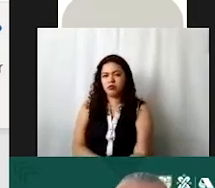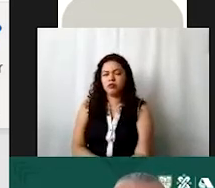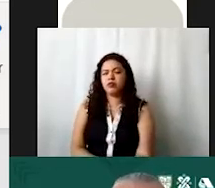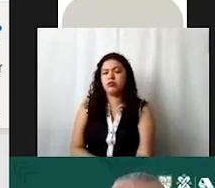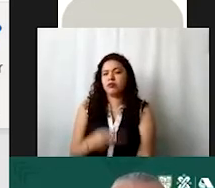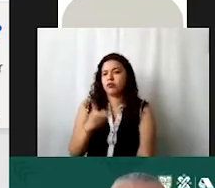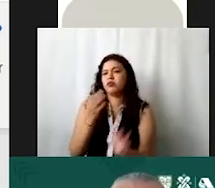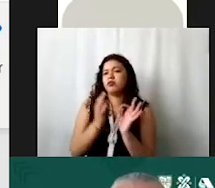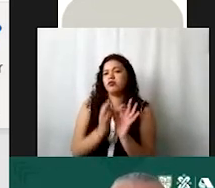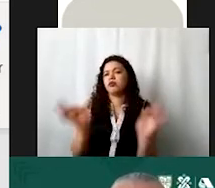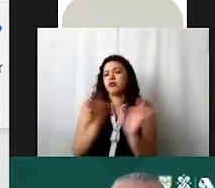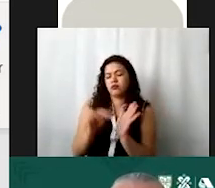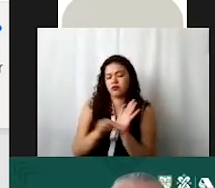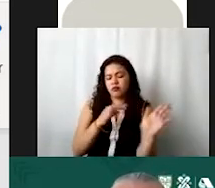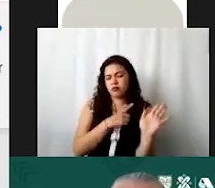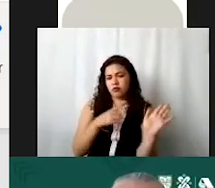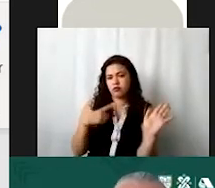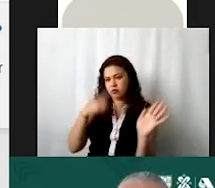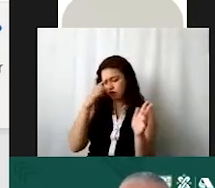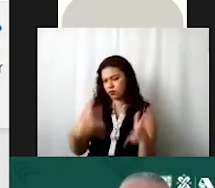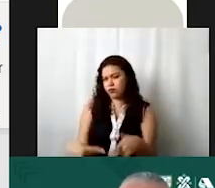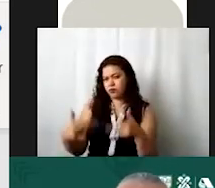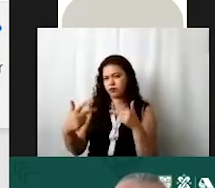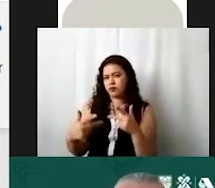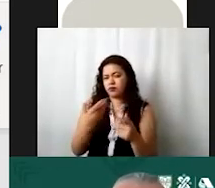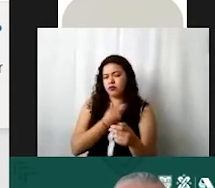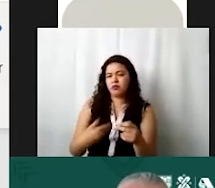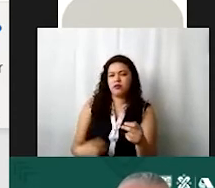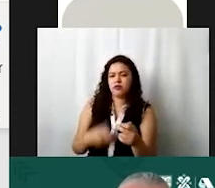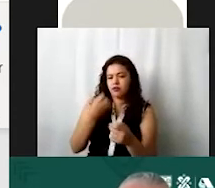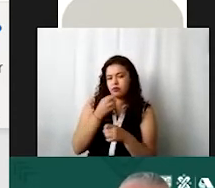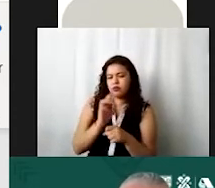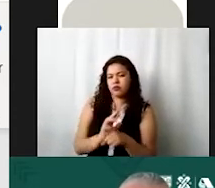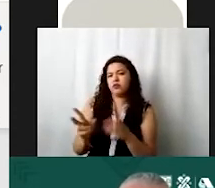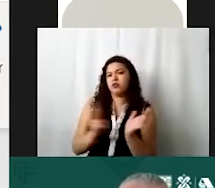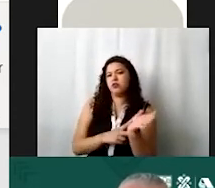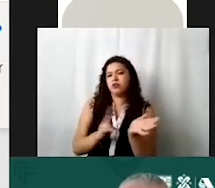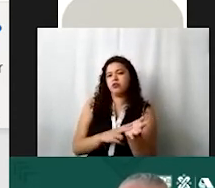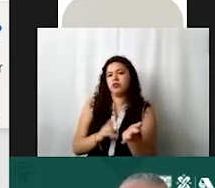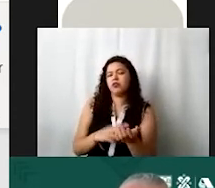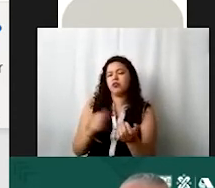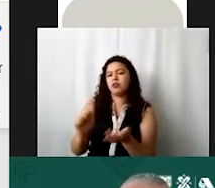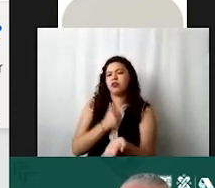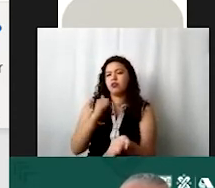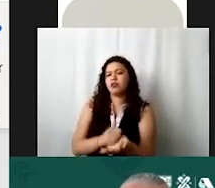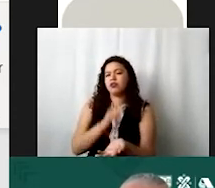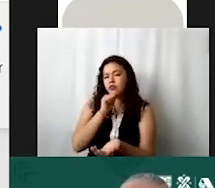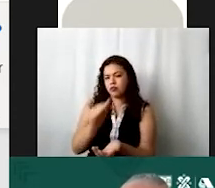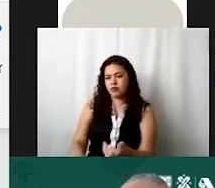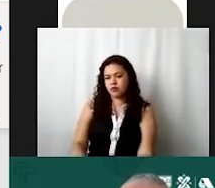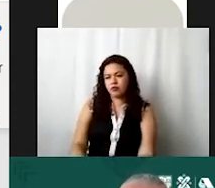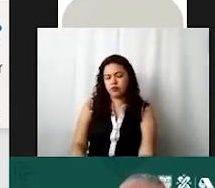importante que firmen presidente y secretario si no no tendrá validez el acta igual